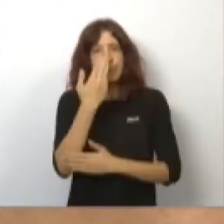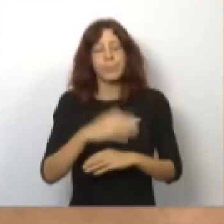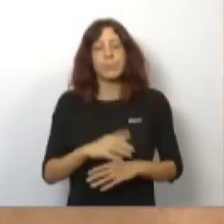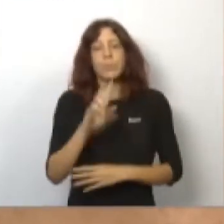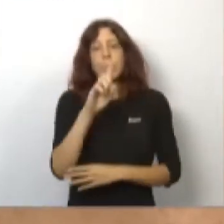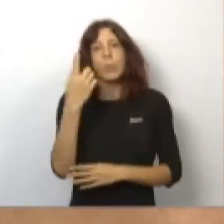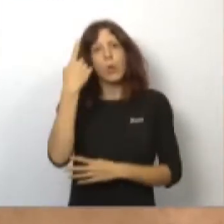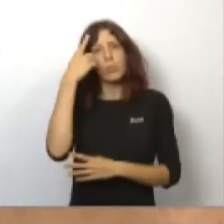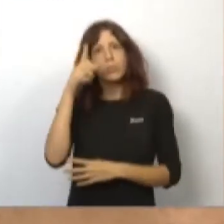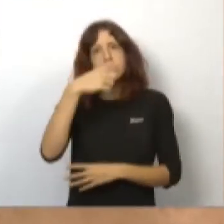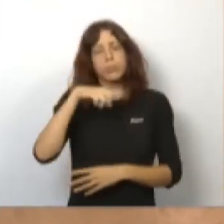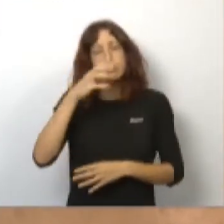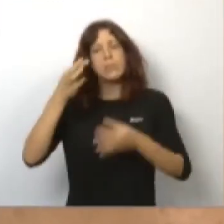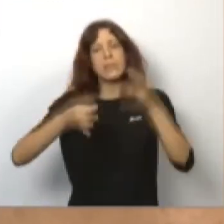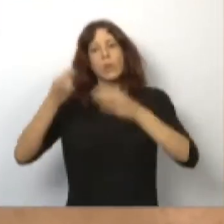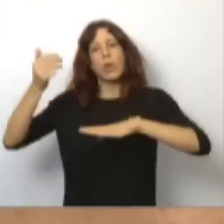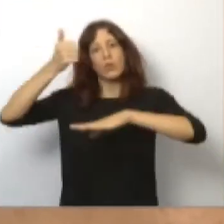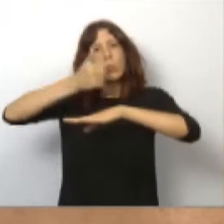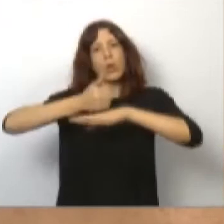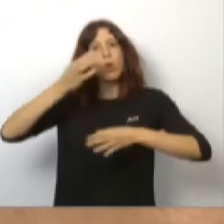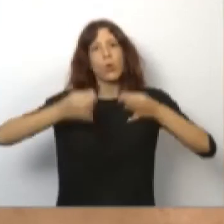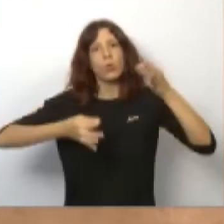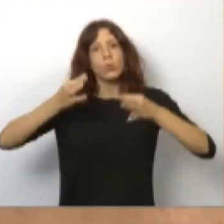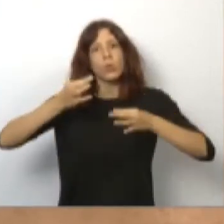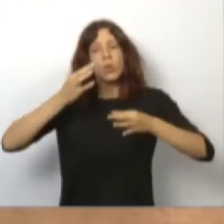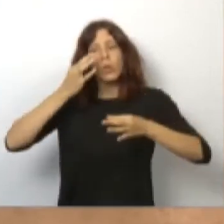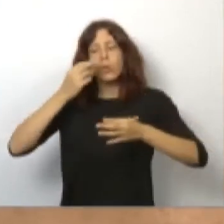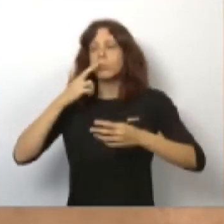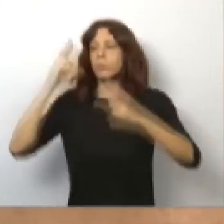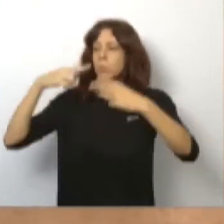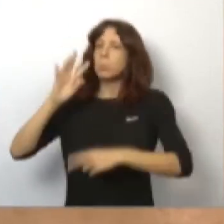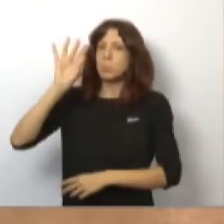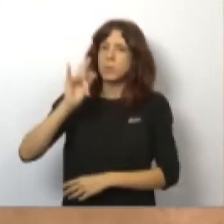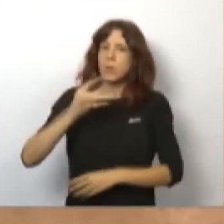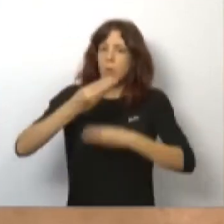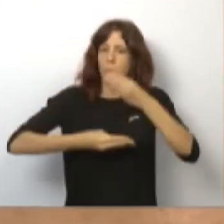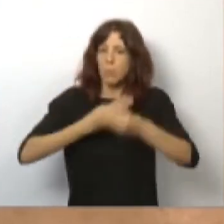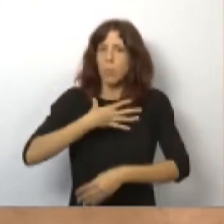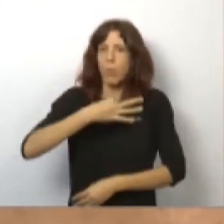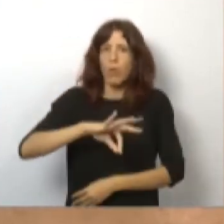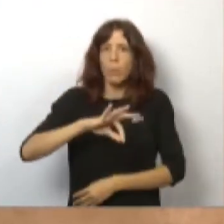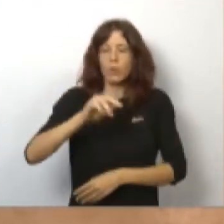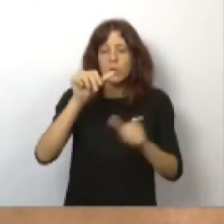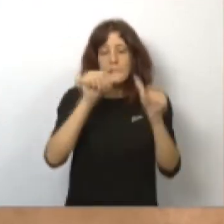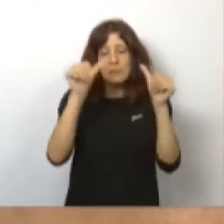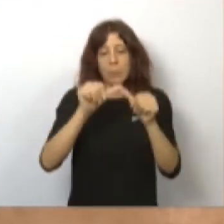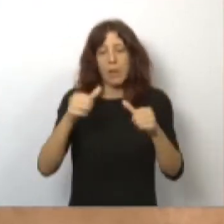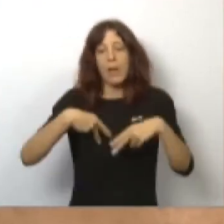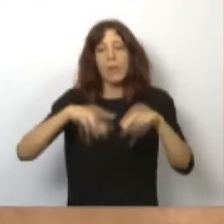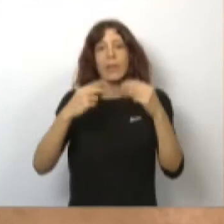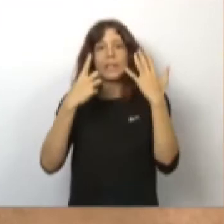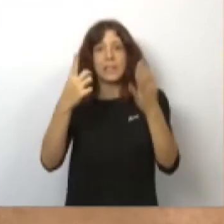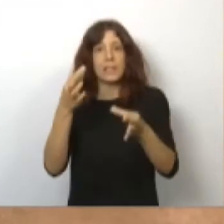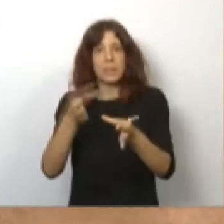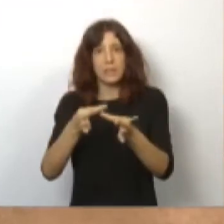continúa la limitación del número de personas en reuniones sociales que se mantiene en 10. Entre los